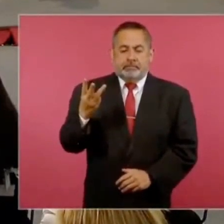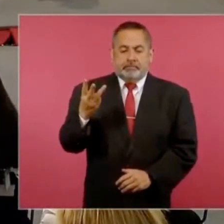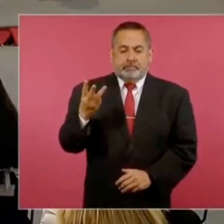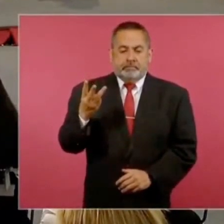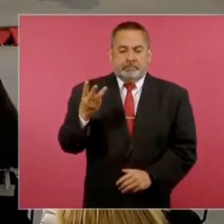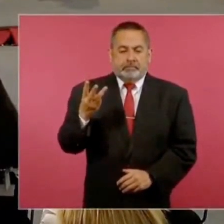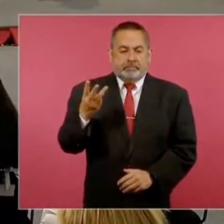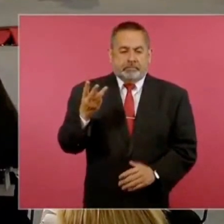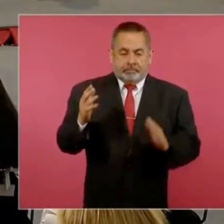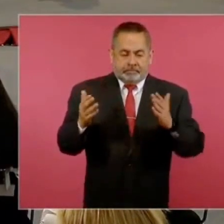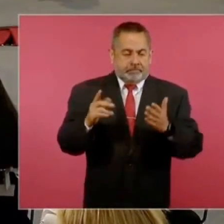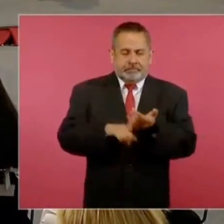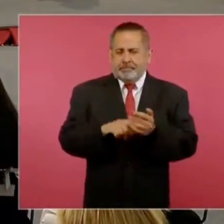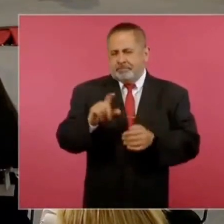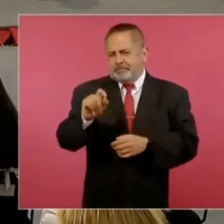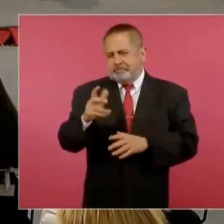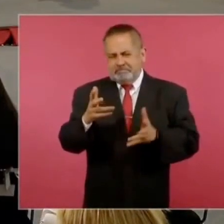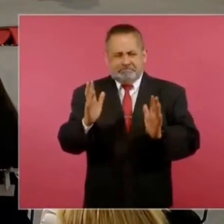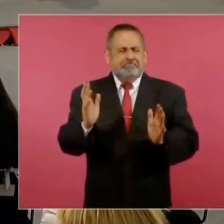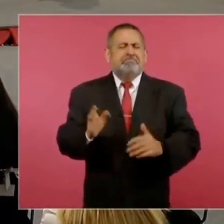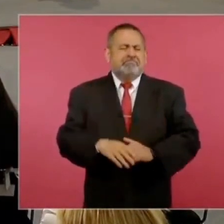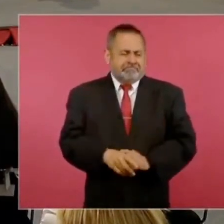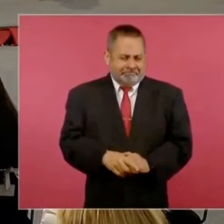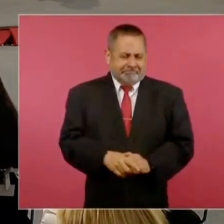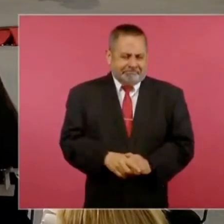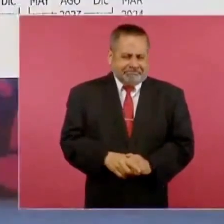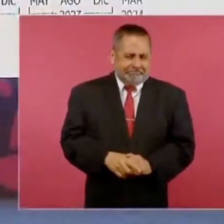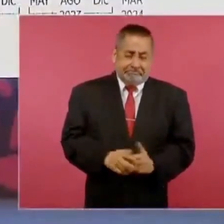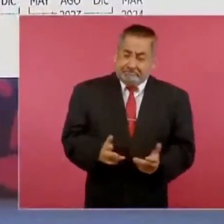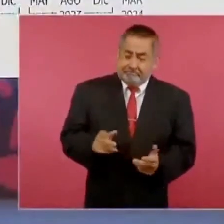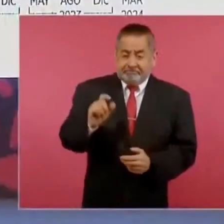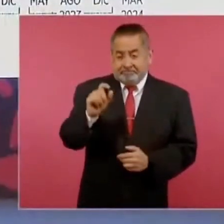53, 20. ¿20? ¿20? ¿20?